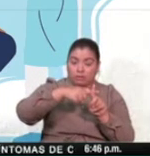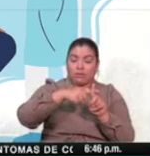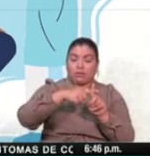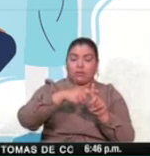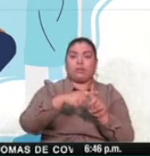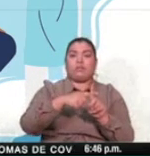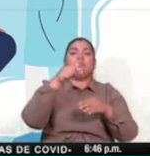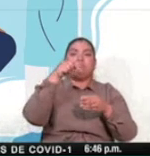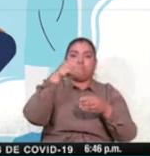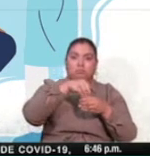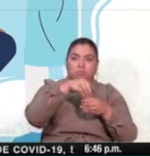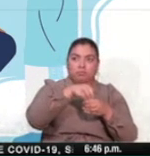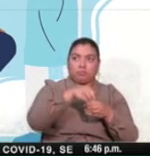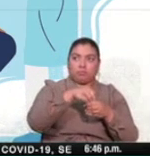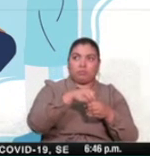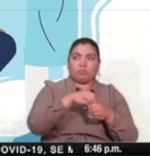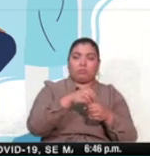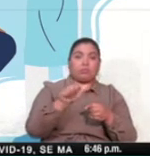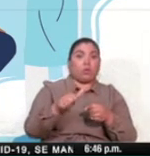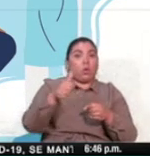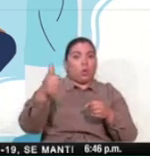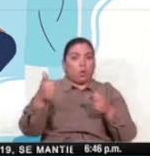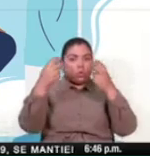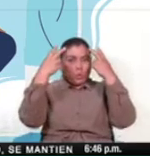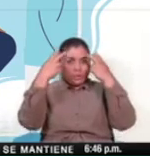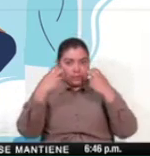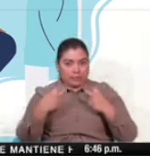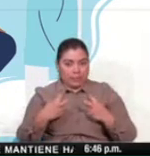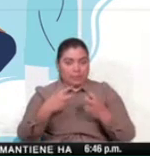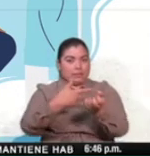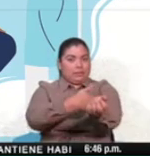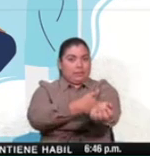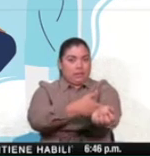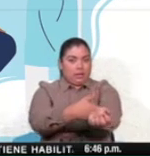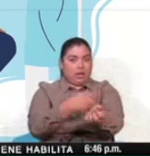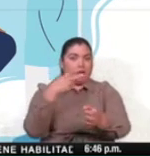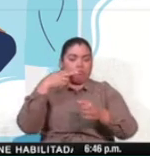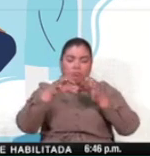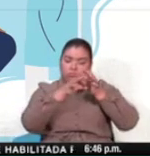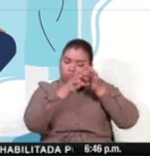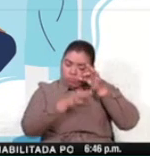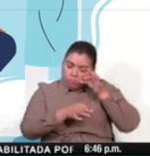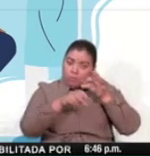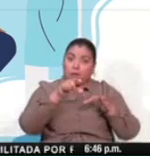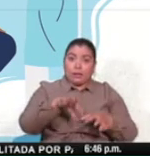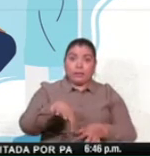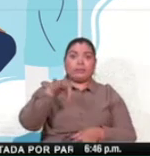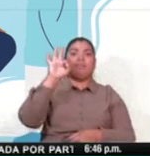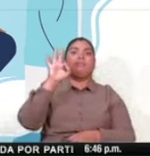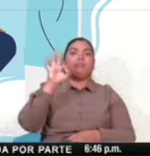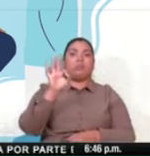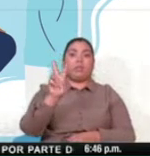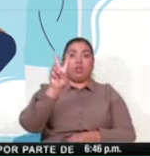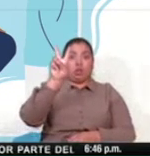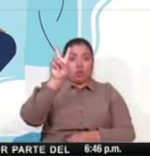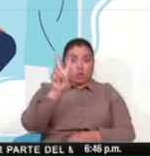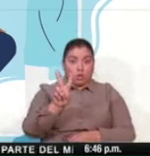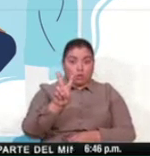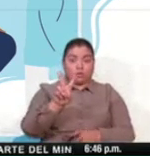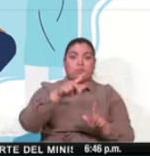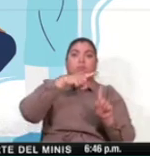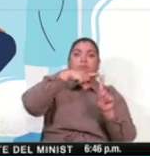se les aplicó una prueba de PCR, encontrando que de esos, dos